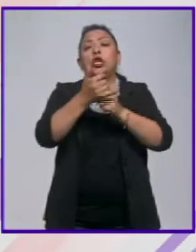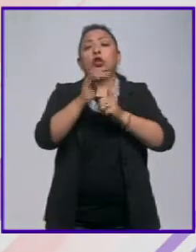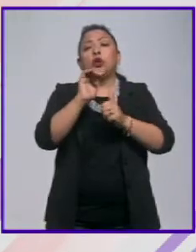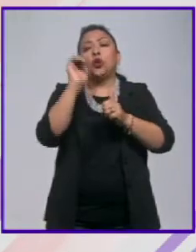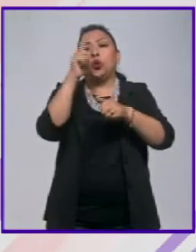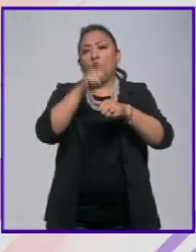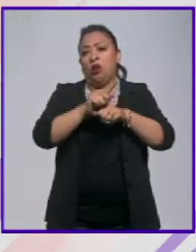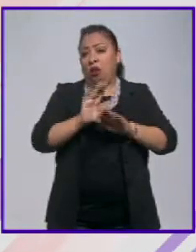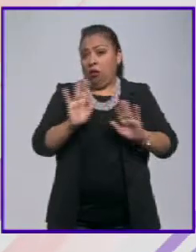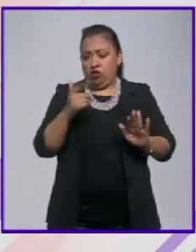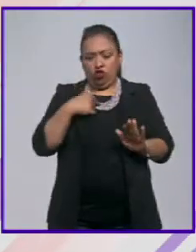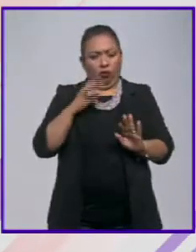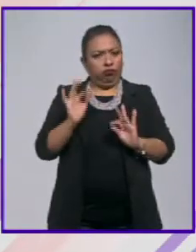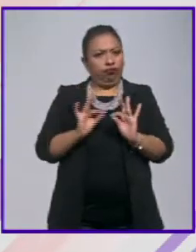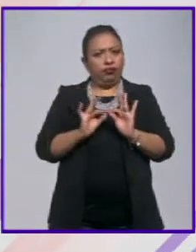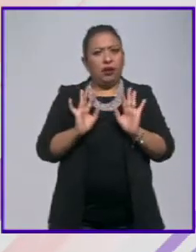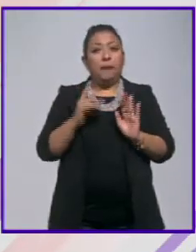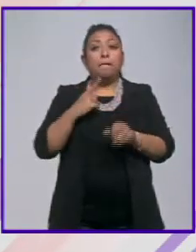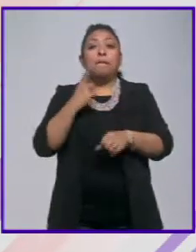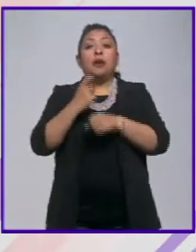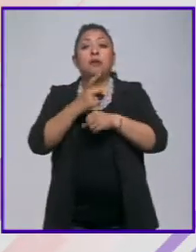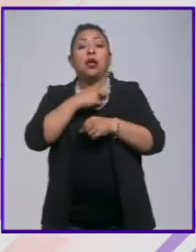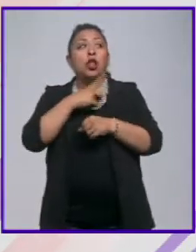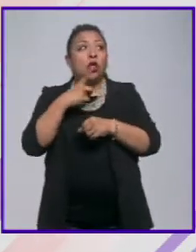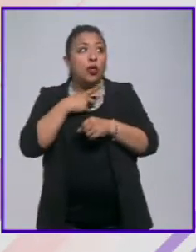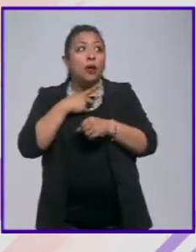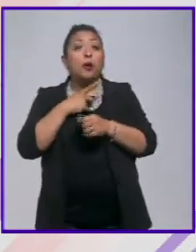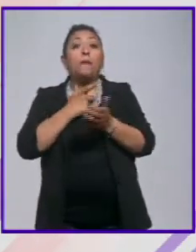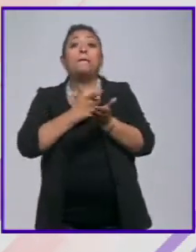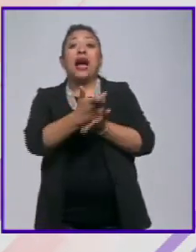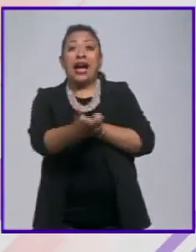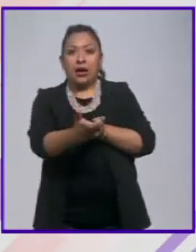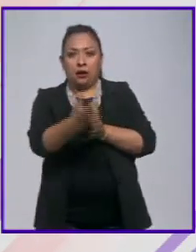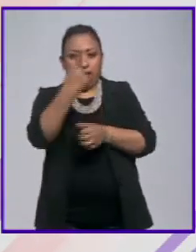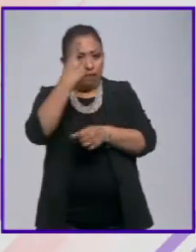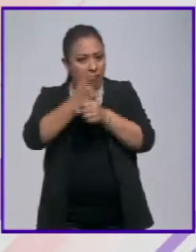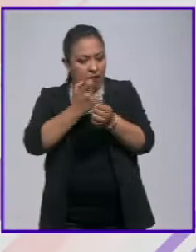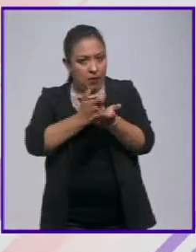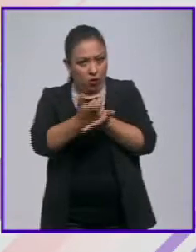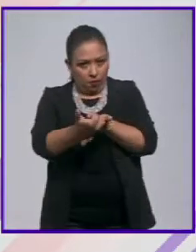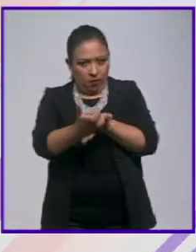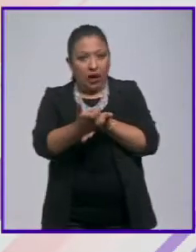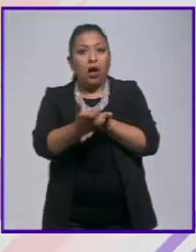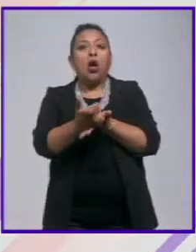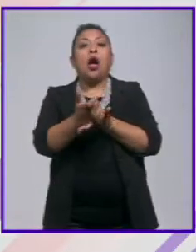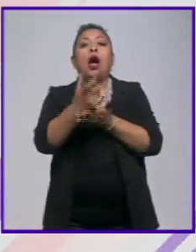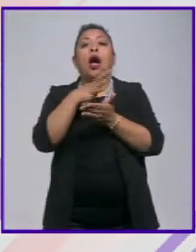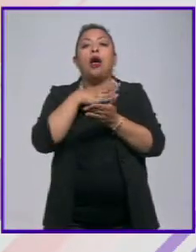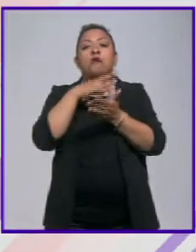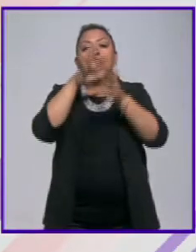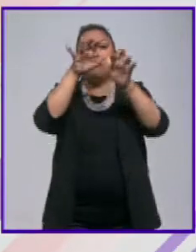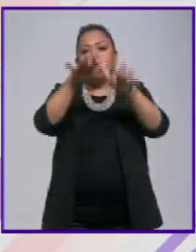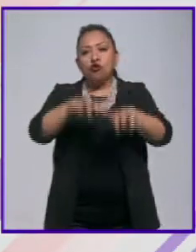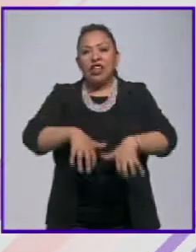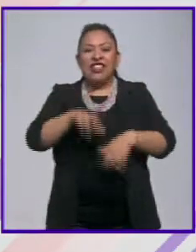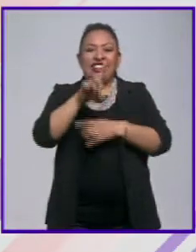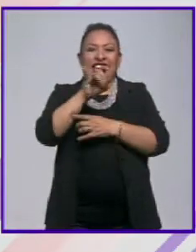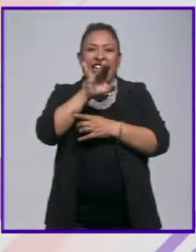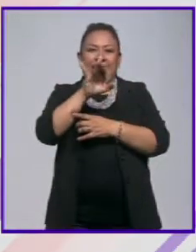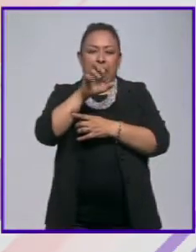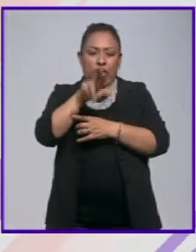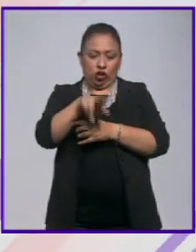tendría que primero declarar primero pagarlo primero pagarlo y hacer una declaración así es y luego